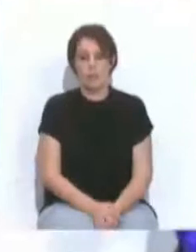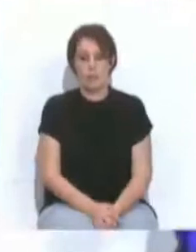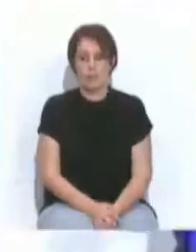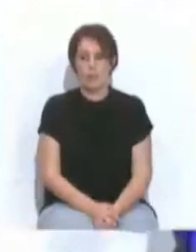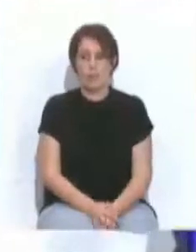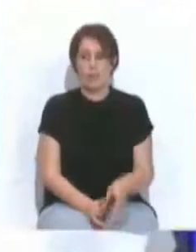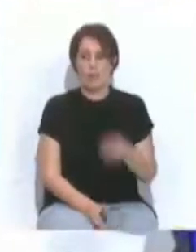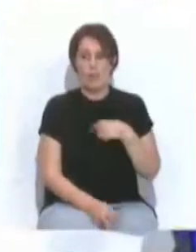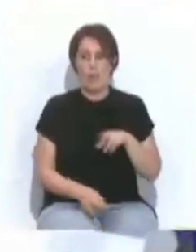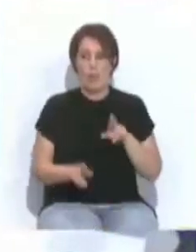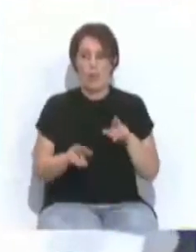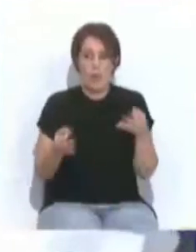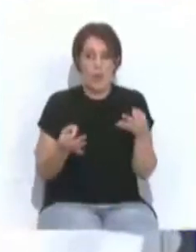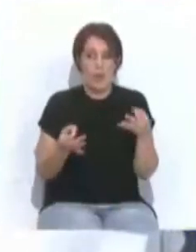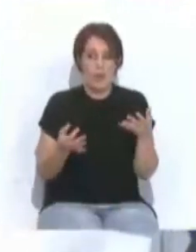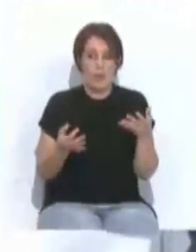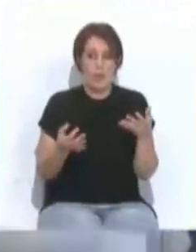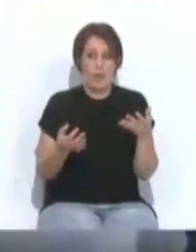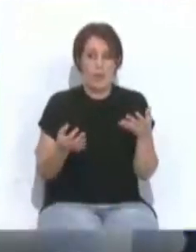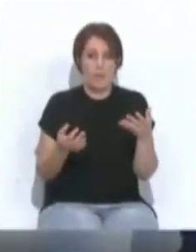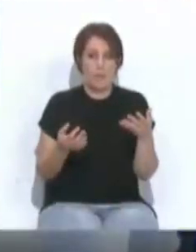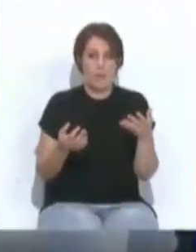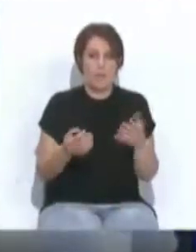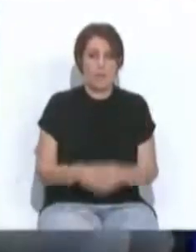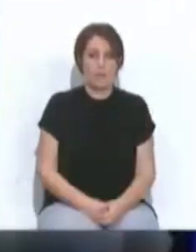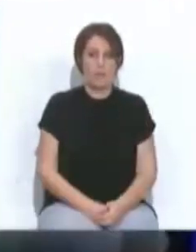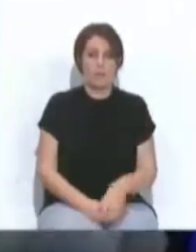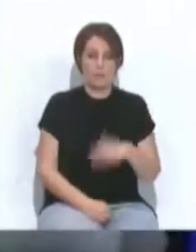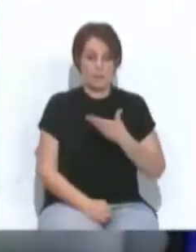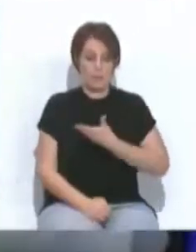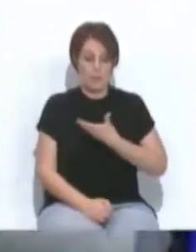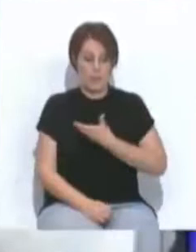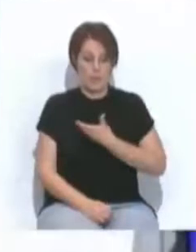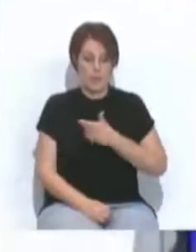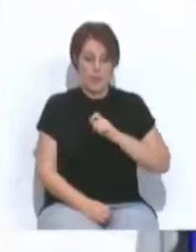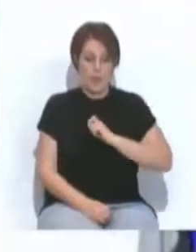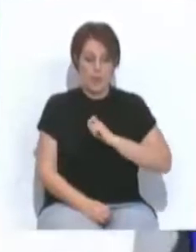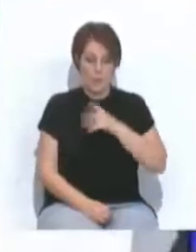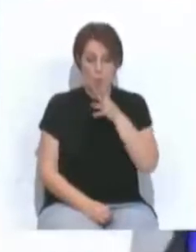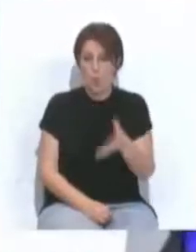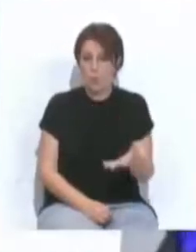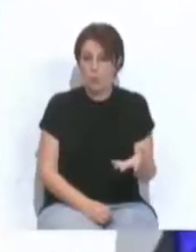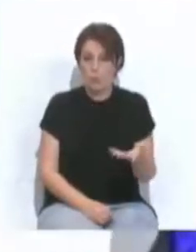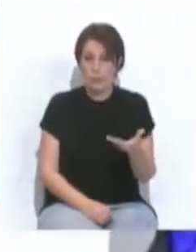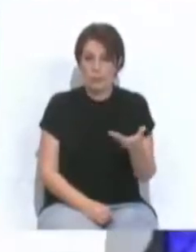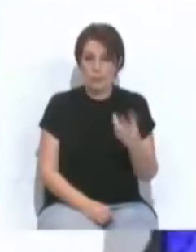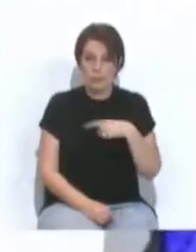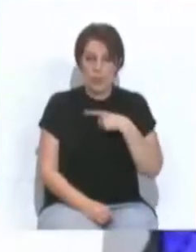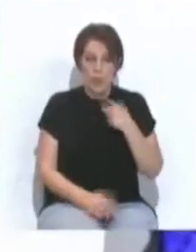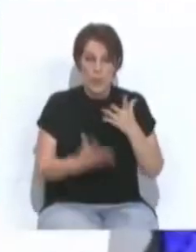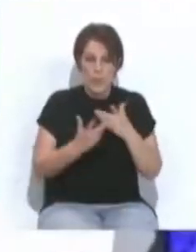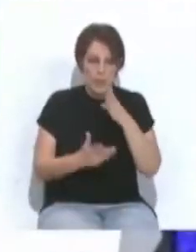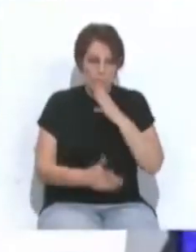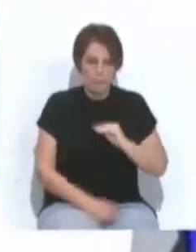Lo que esperamos sobre todo es que desde el Ayuntamiento nos den alguna razón. Es que no tenemos un silencio